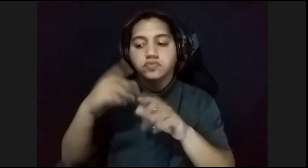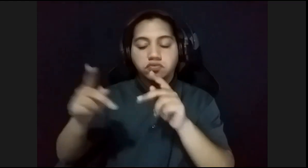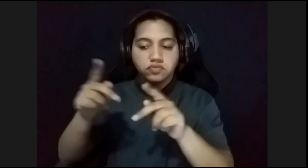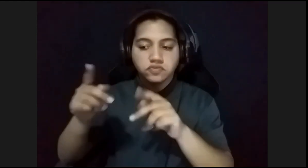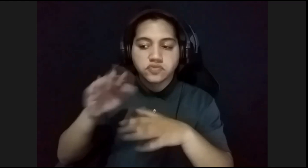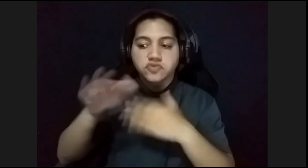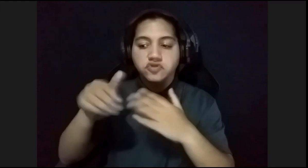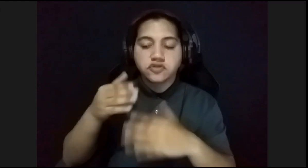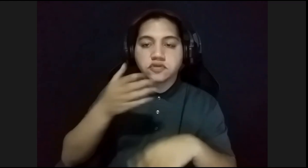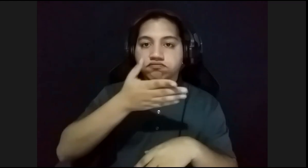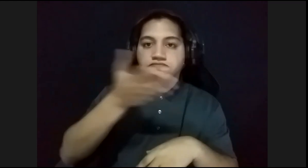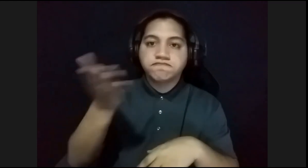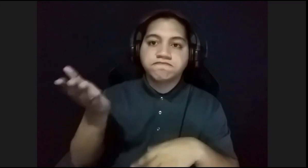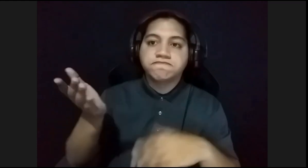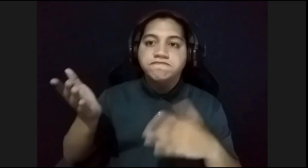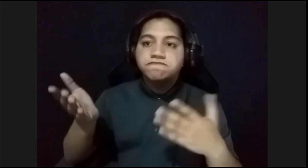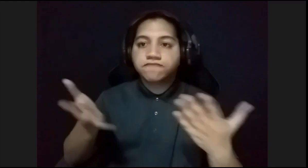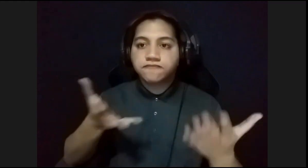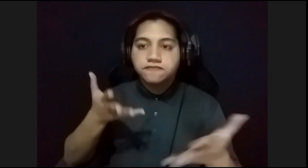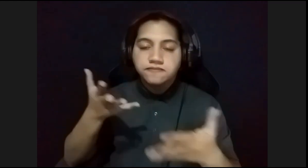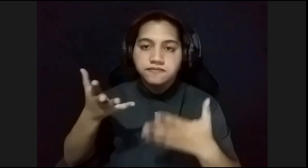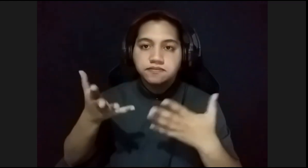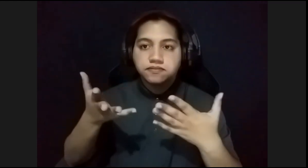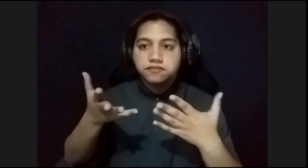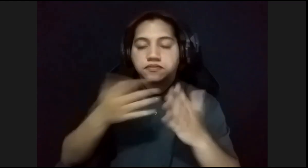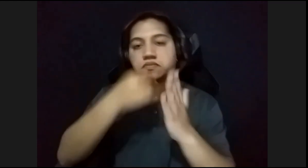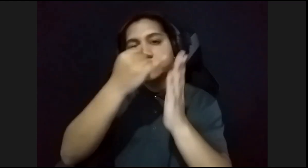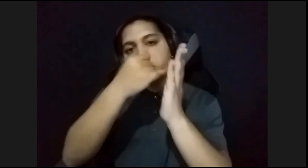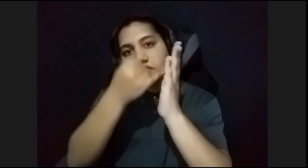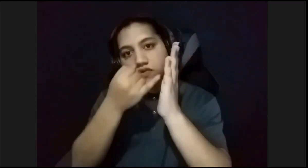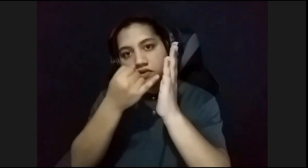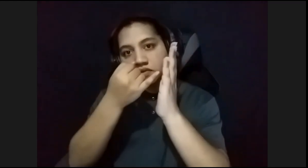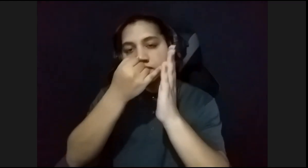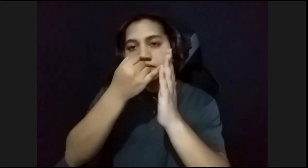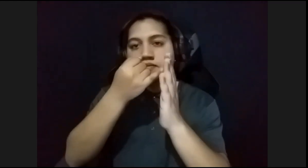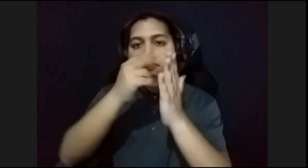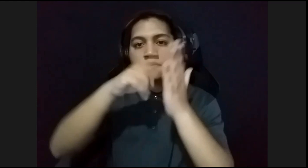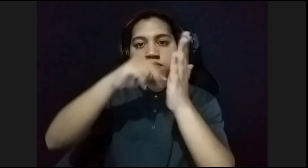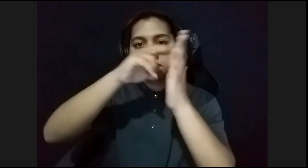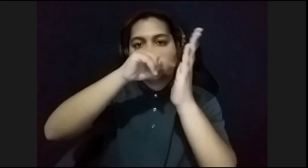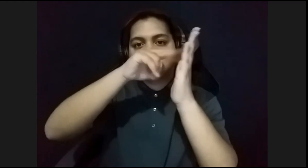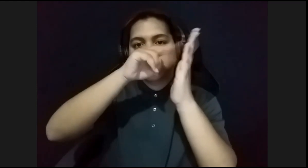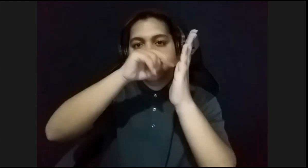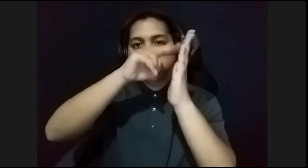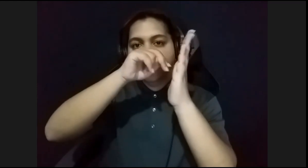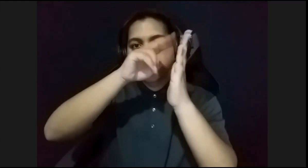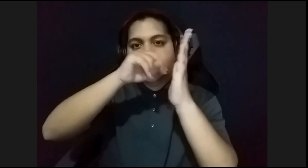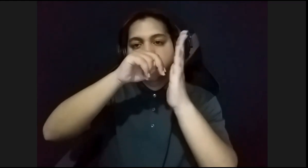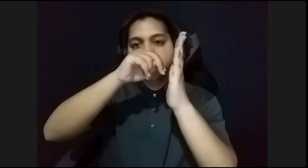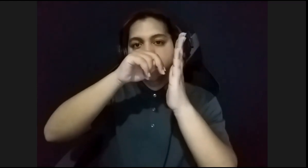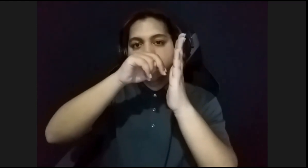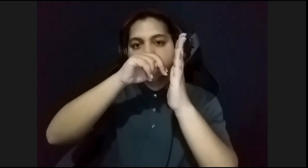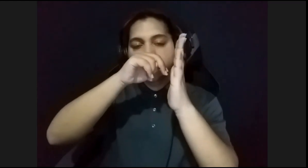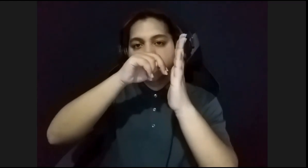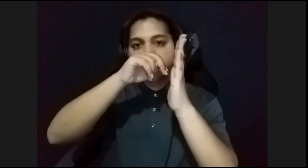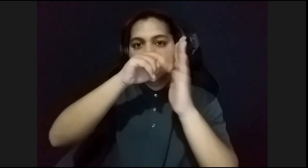estas, estos, pictóricos, estas pinturas, estos grabados, que eran tan importantes, y se daba también, en